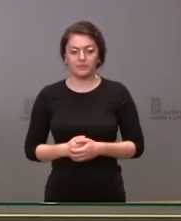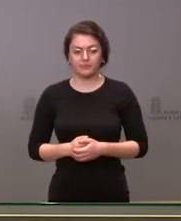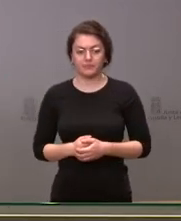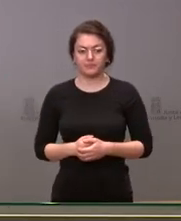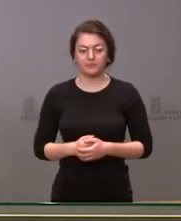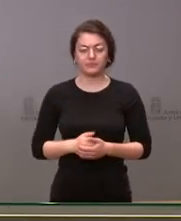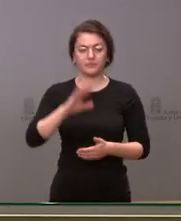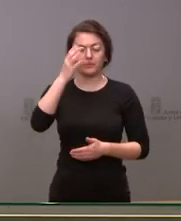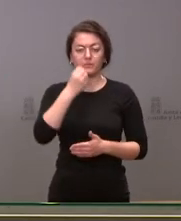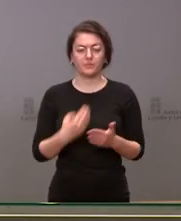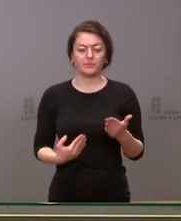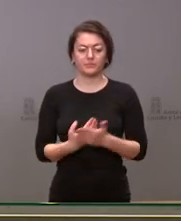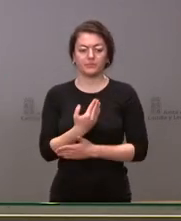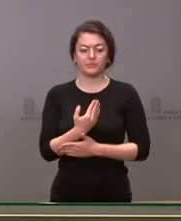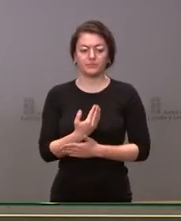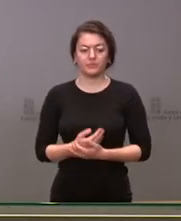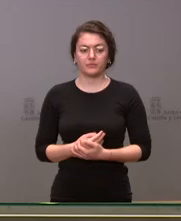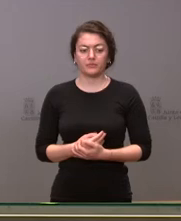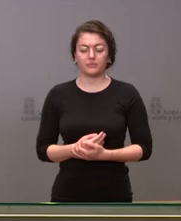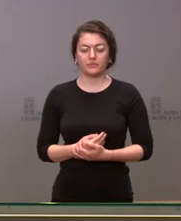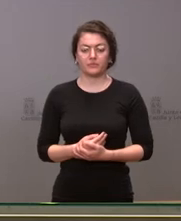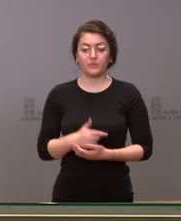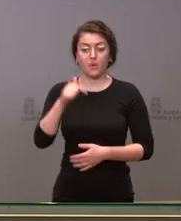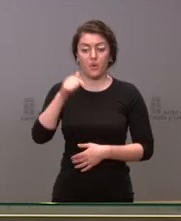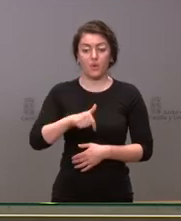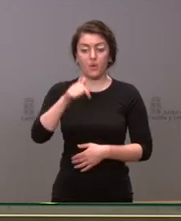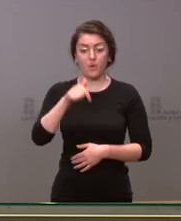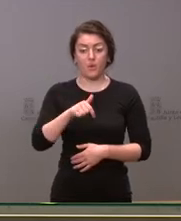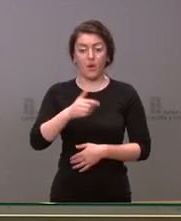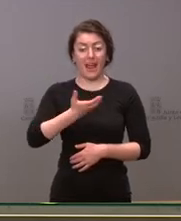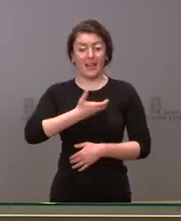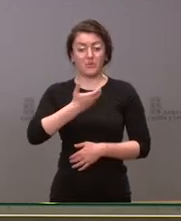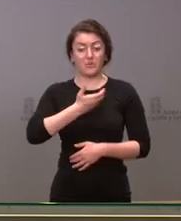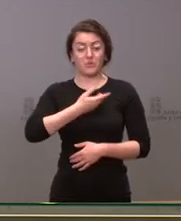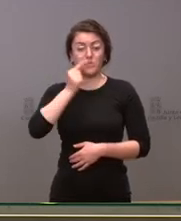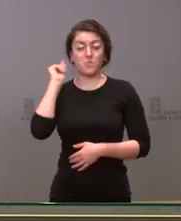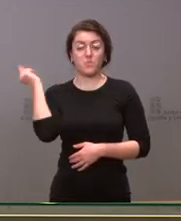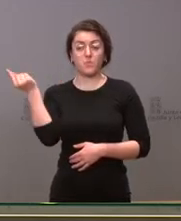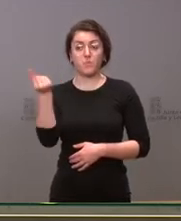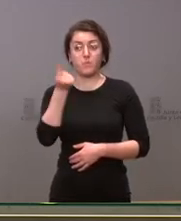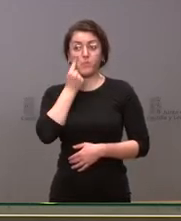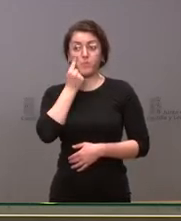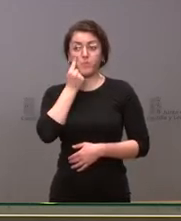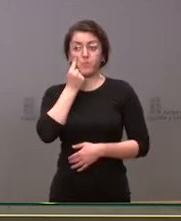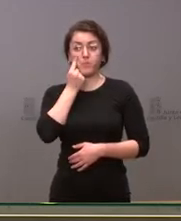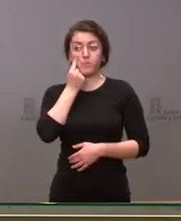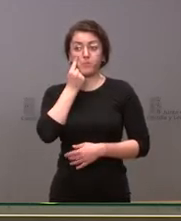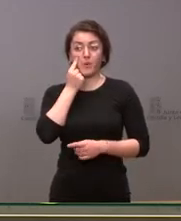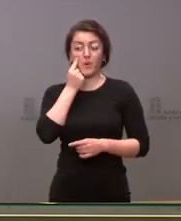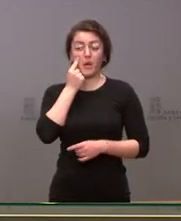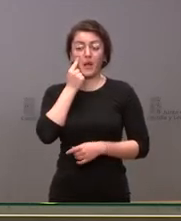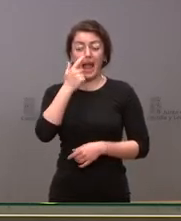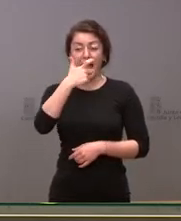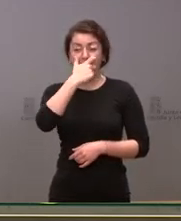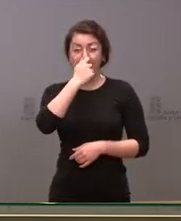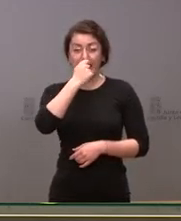Hola, buenos días Buenos días Hoy el Ayuntamiento de Valladolid ha detectado un foco de gripe aviar que ha provocado la muerte de